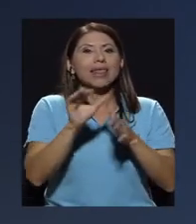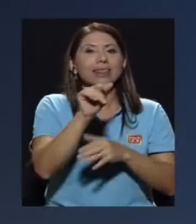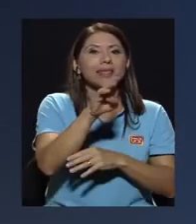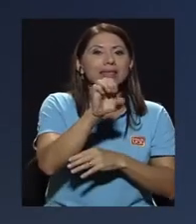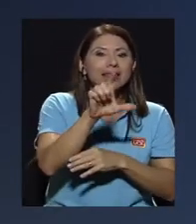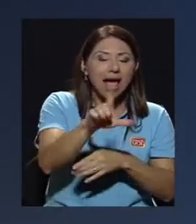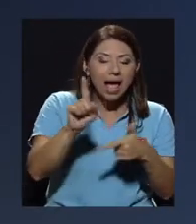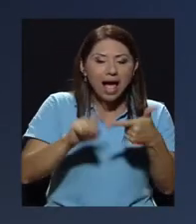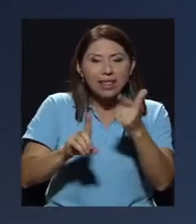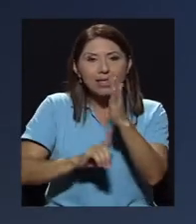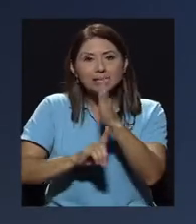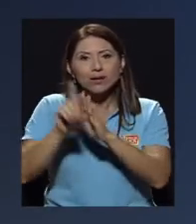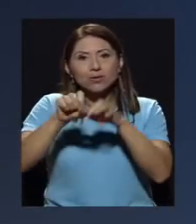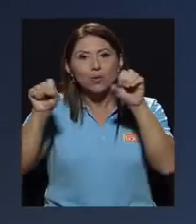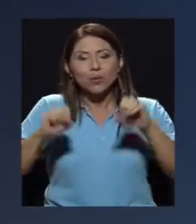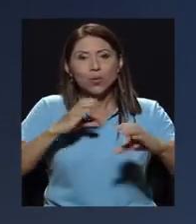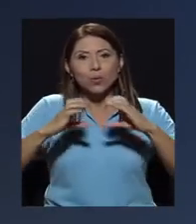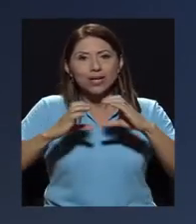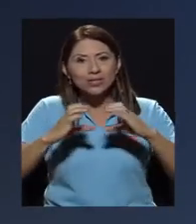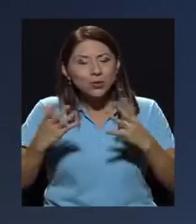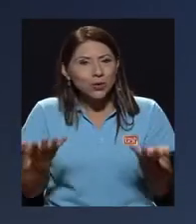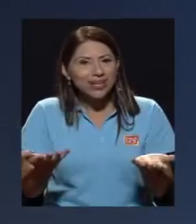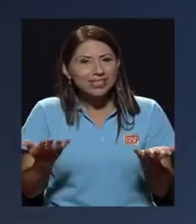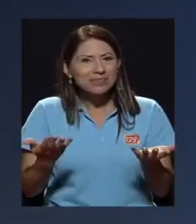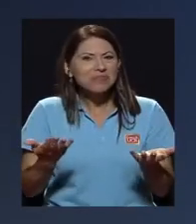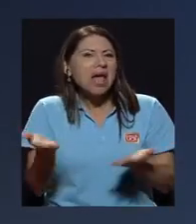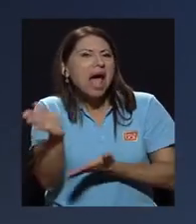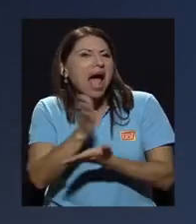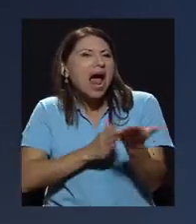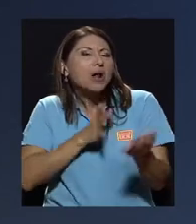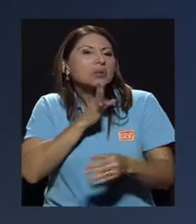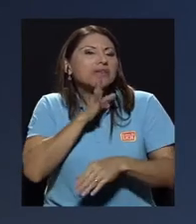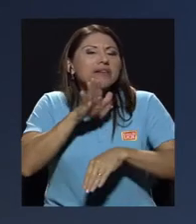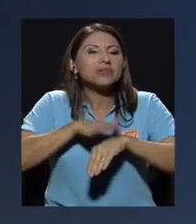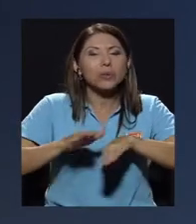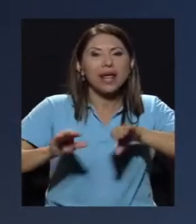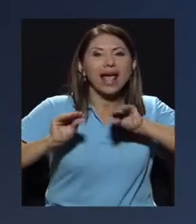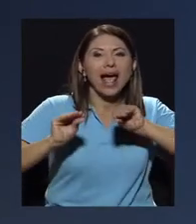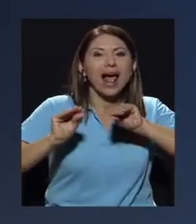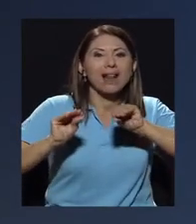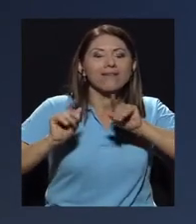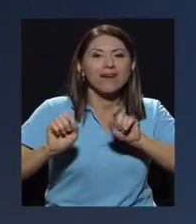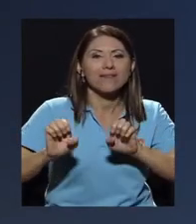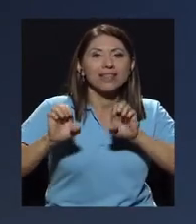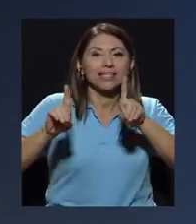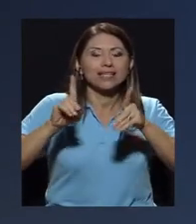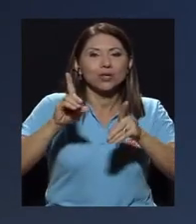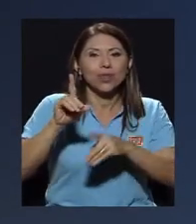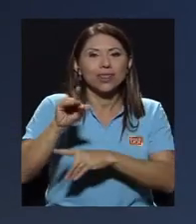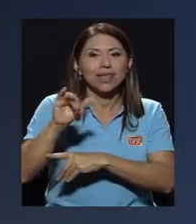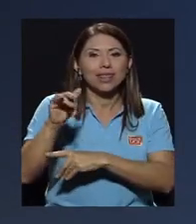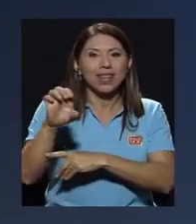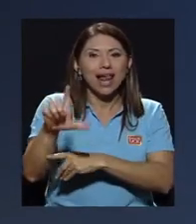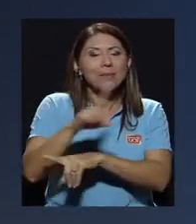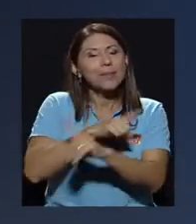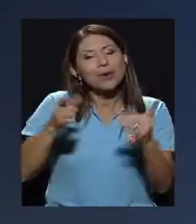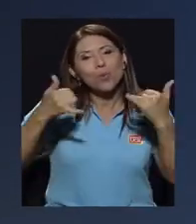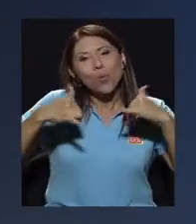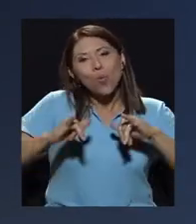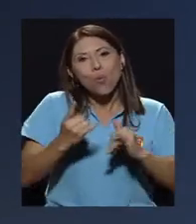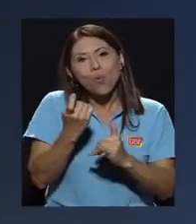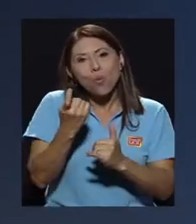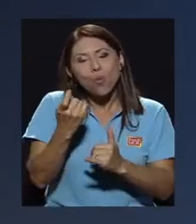Nacional de Desarrollo de las Telecomunicaciones, y por ahí algo se mencionaba, alfabetización digital. Sin embargo, eso es algo que el Estado